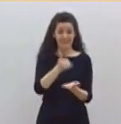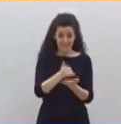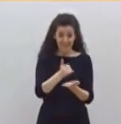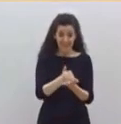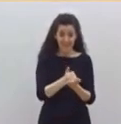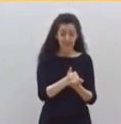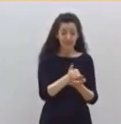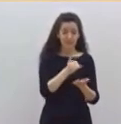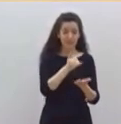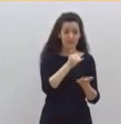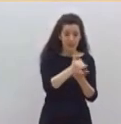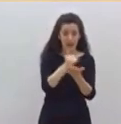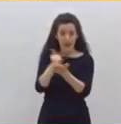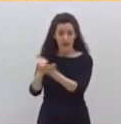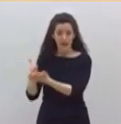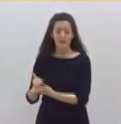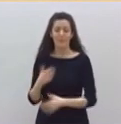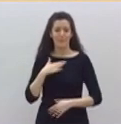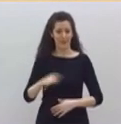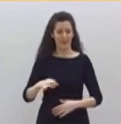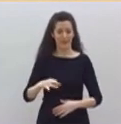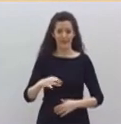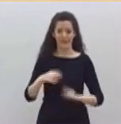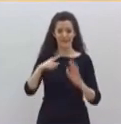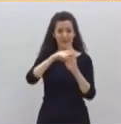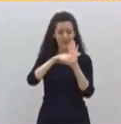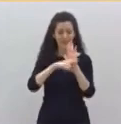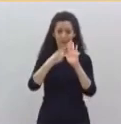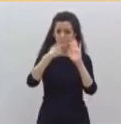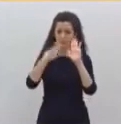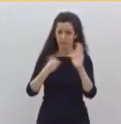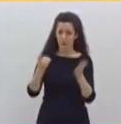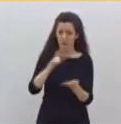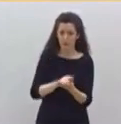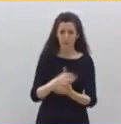normalidad? ¿Se puede volver al trabajo sin contagiar, siendo asintomático?